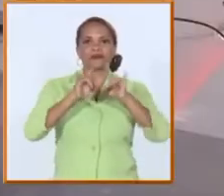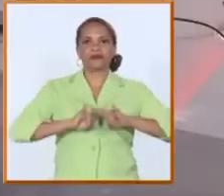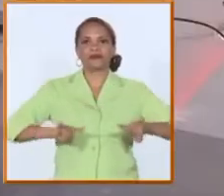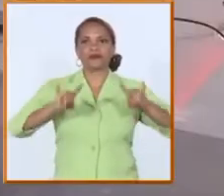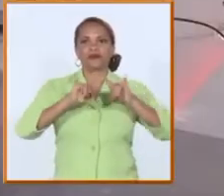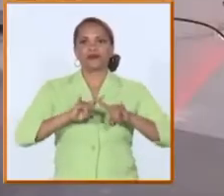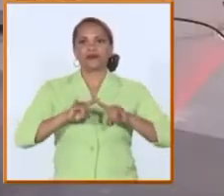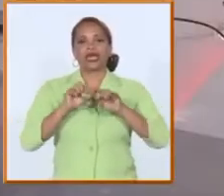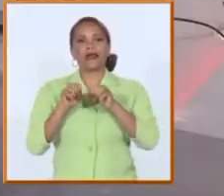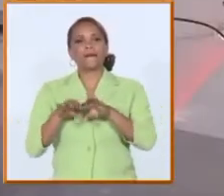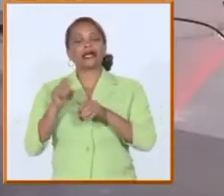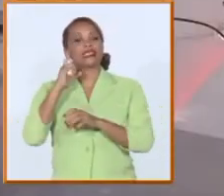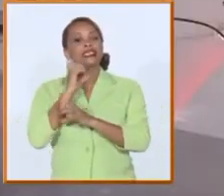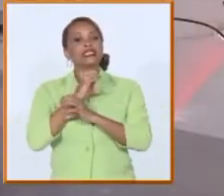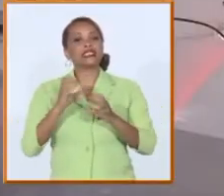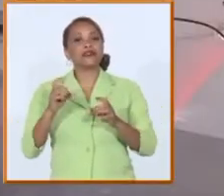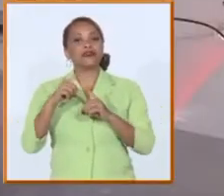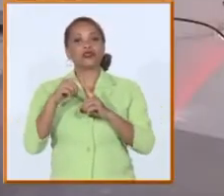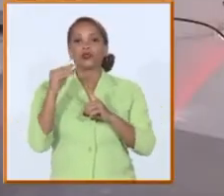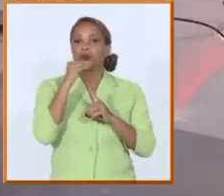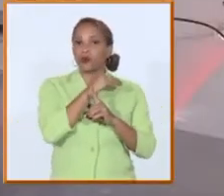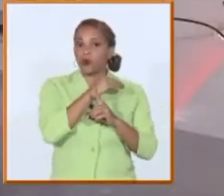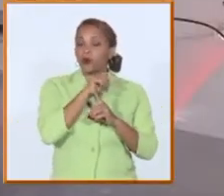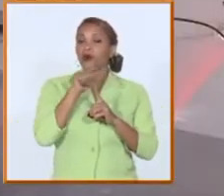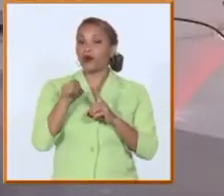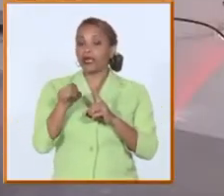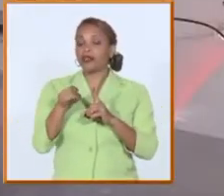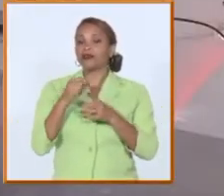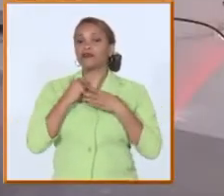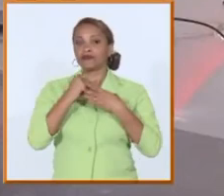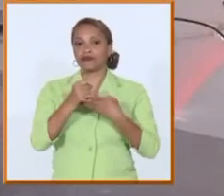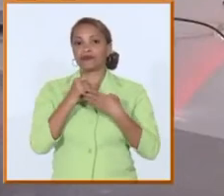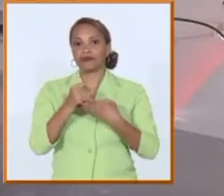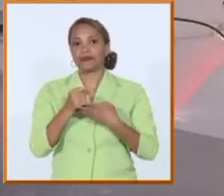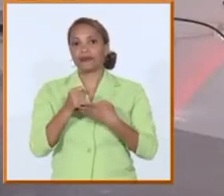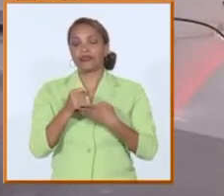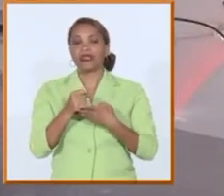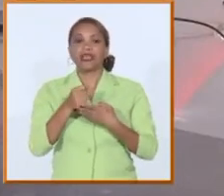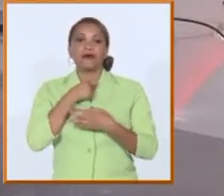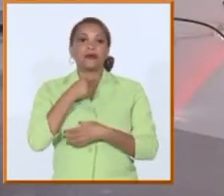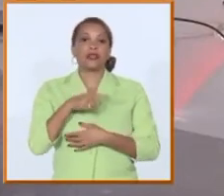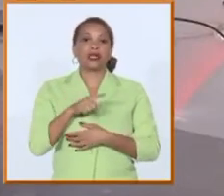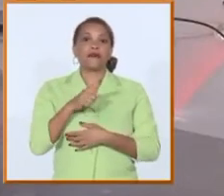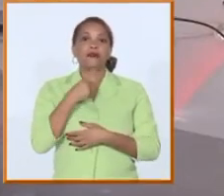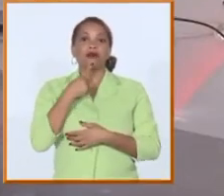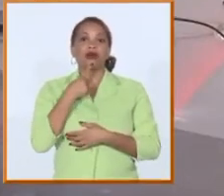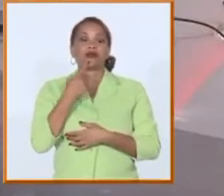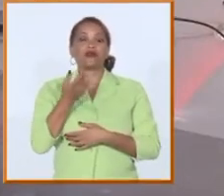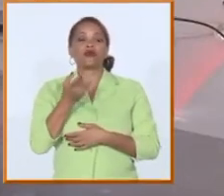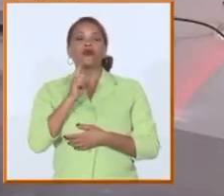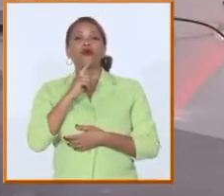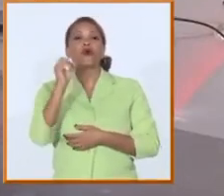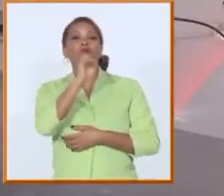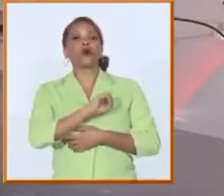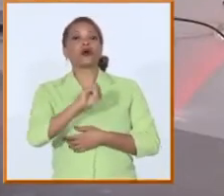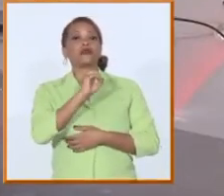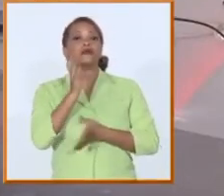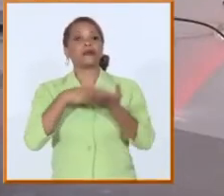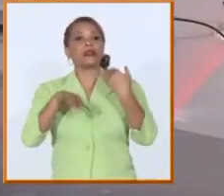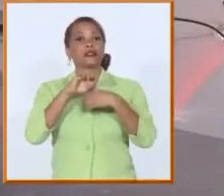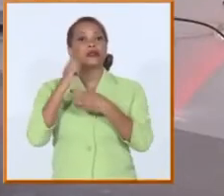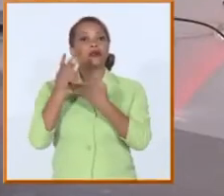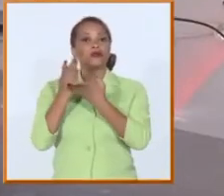tecnológicos se han establecido que no son patrocinados organizados por el mes pero que